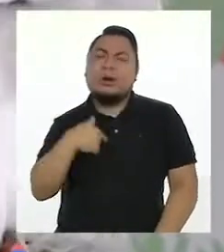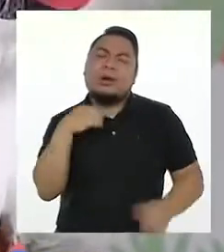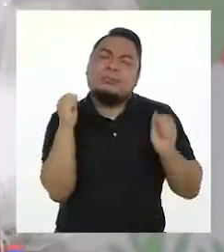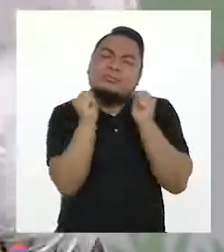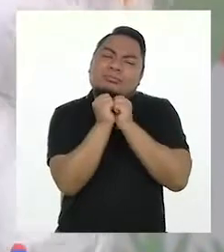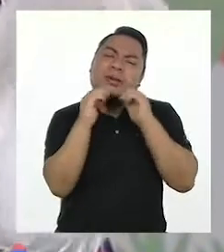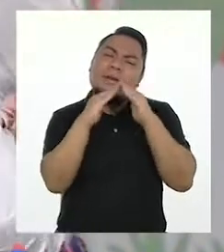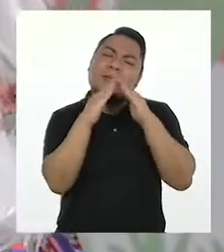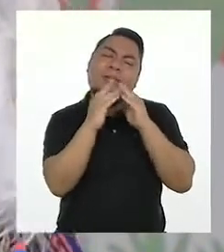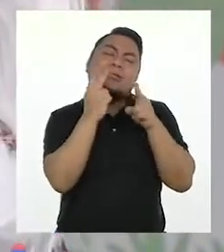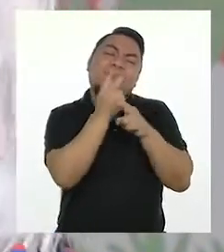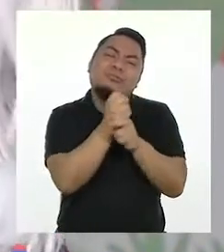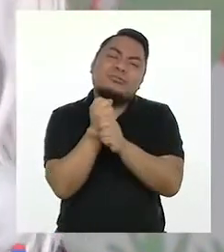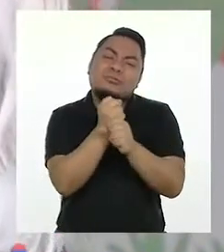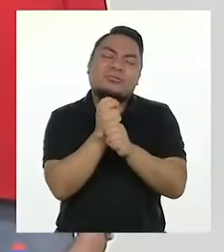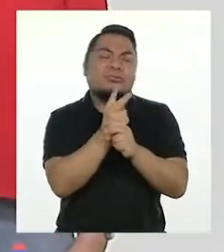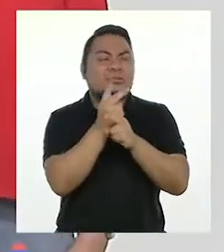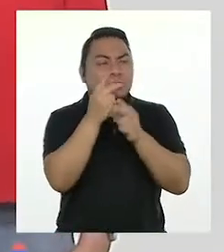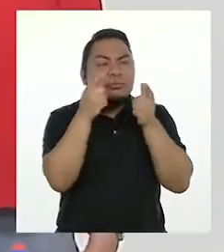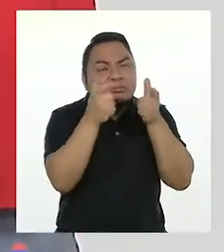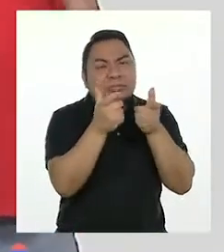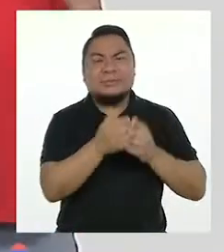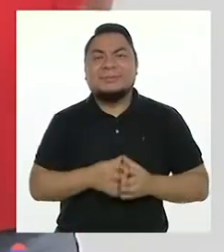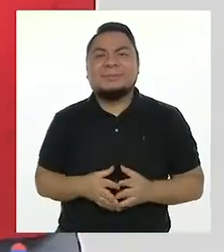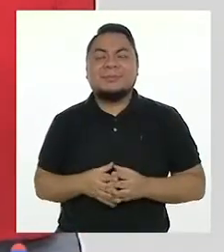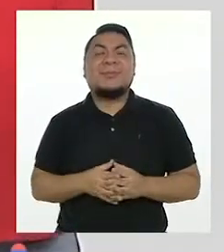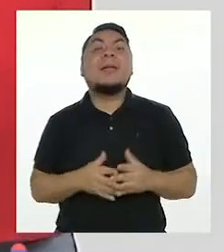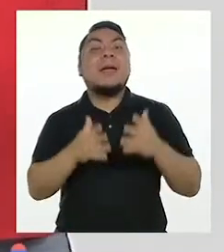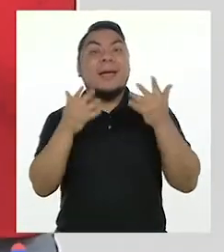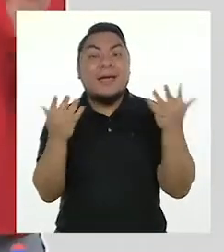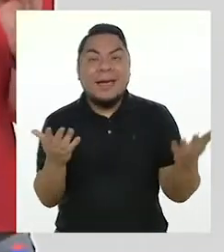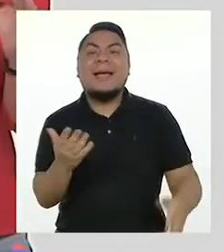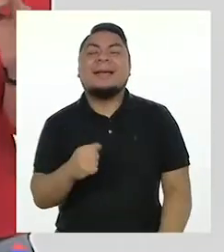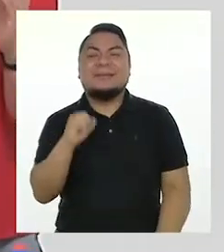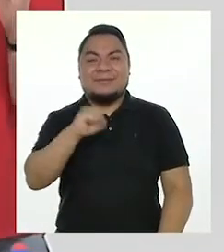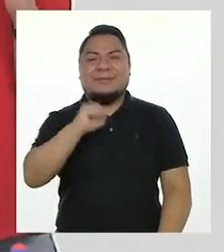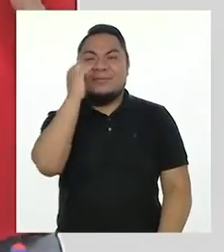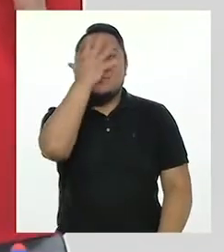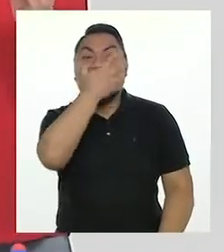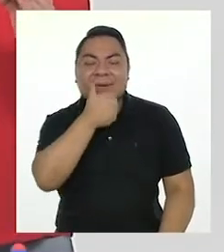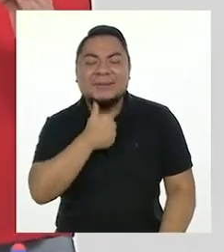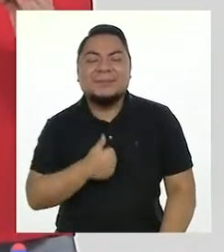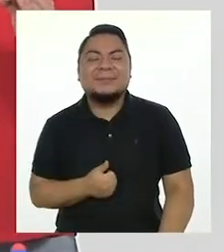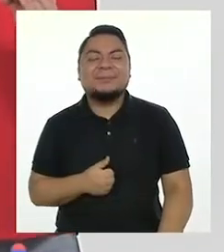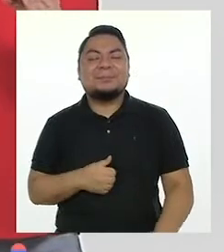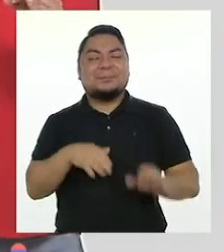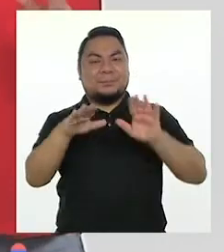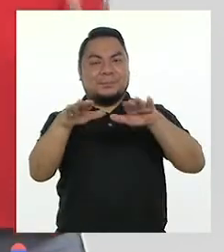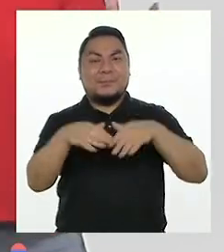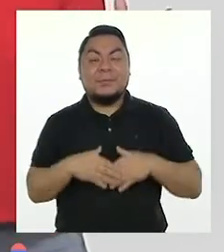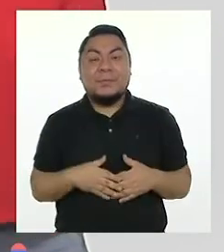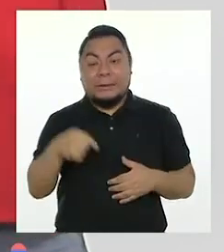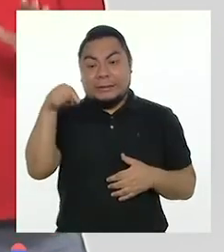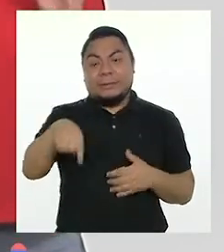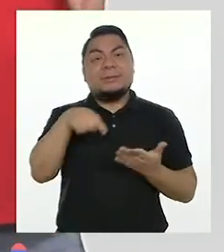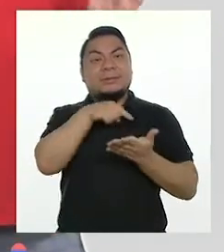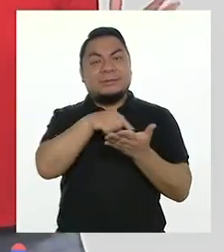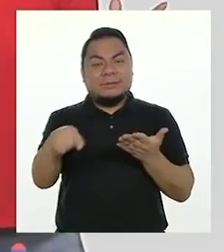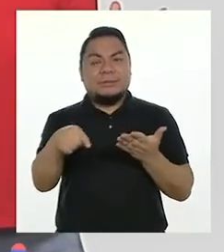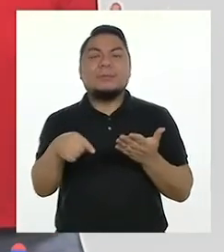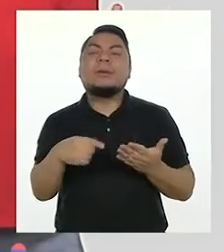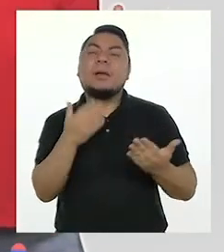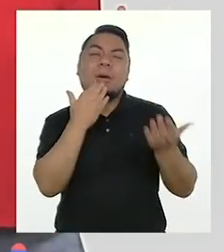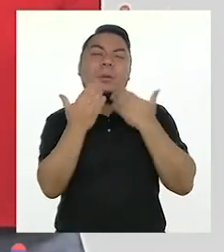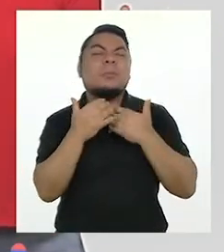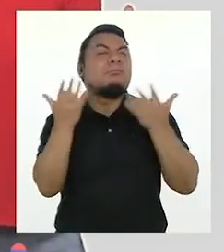me quedé en casa para acompañarlo. ¡Ay, qué bueno! Mira, te cuento que esta semana hemos hablado